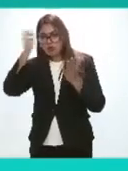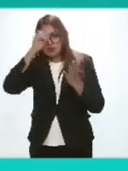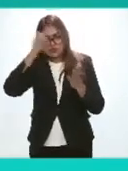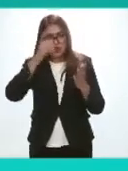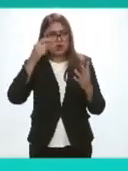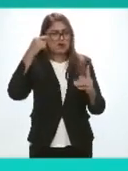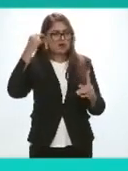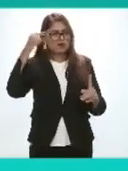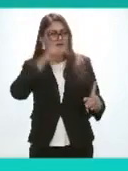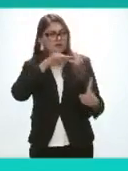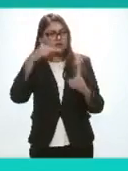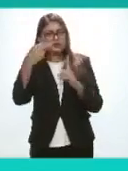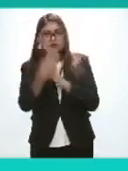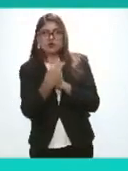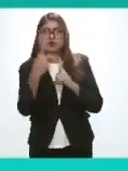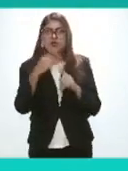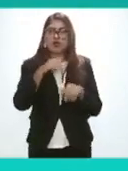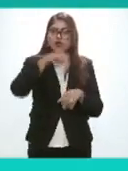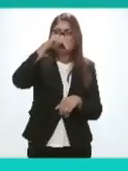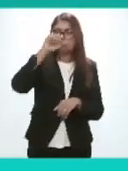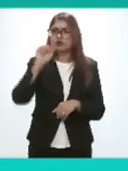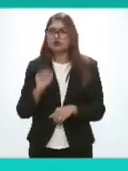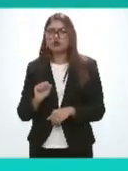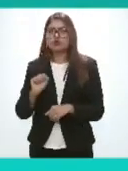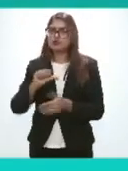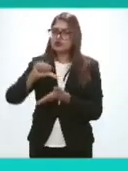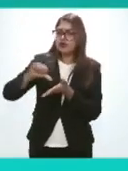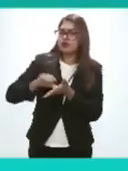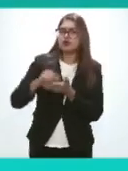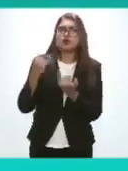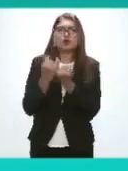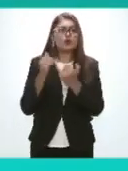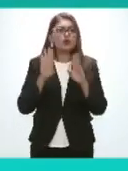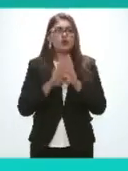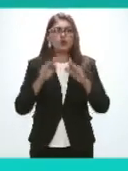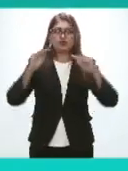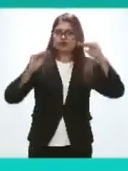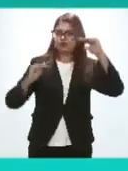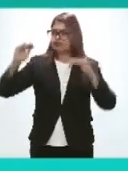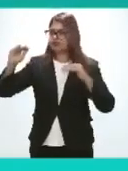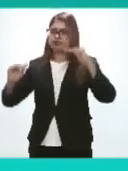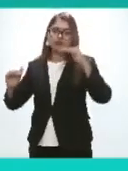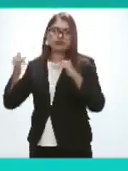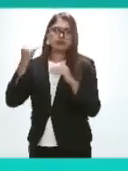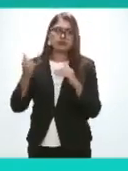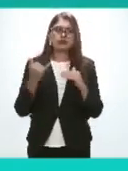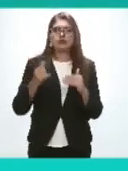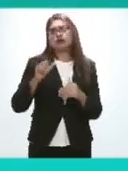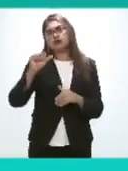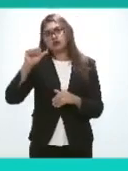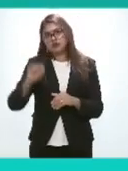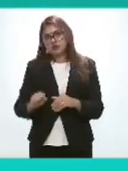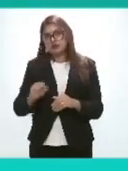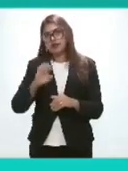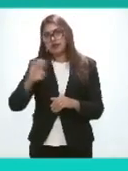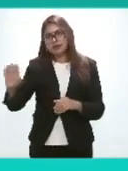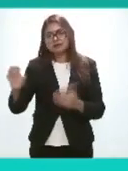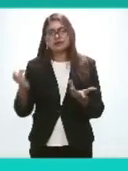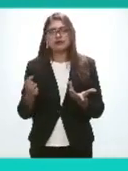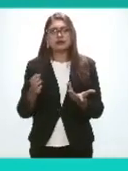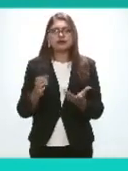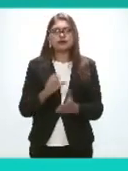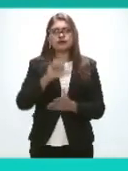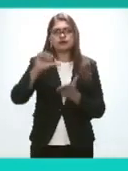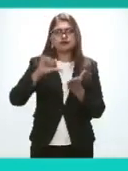recoge la problemática del norte pero también las asimetrías que se presentan en el centro occidente y en el sureste del país este proyecto de